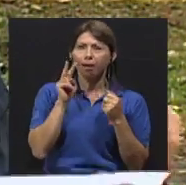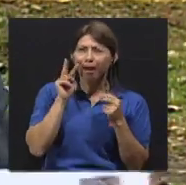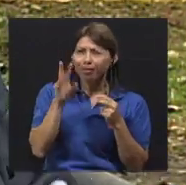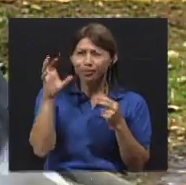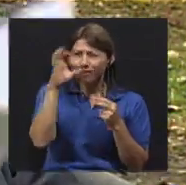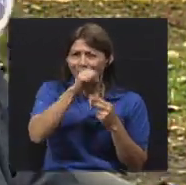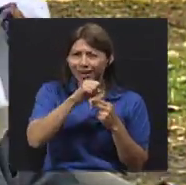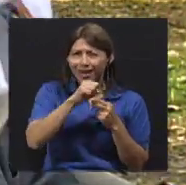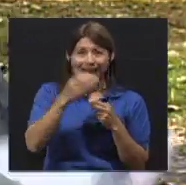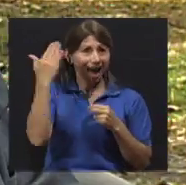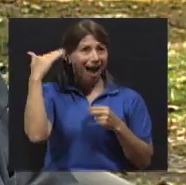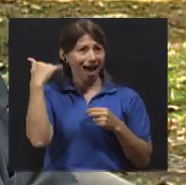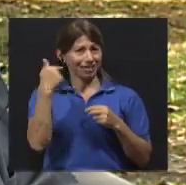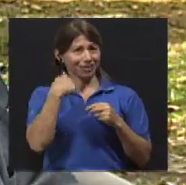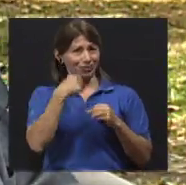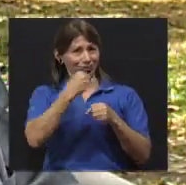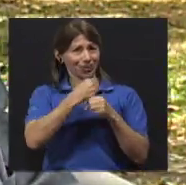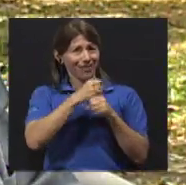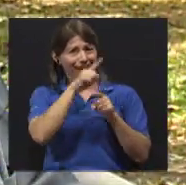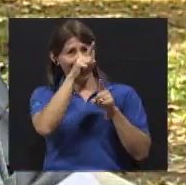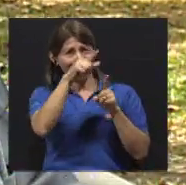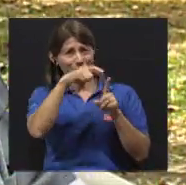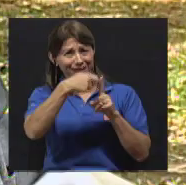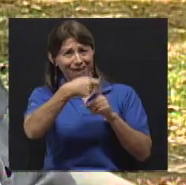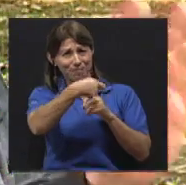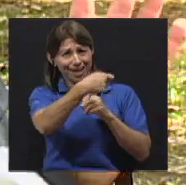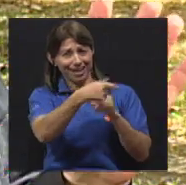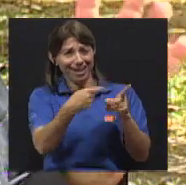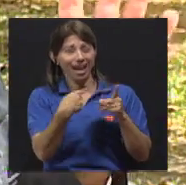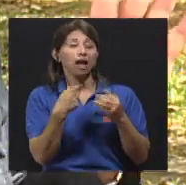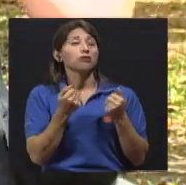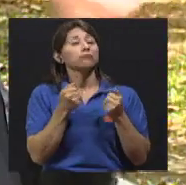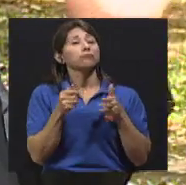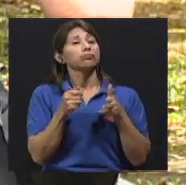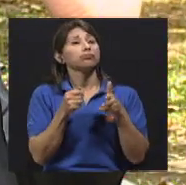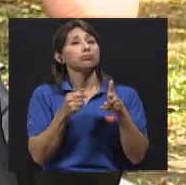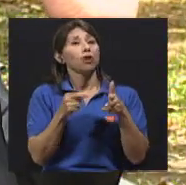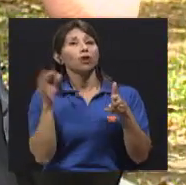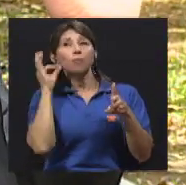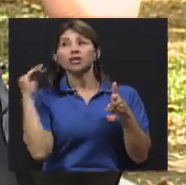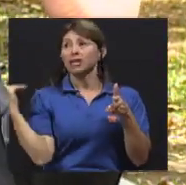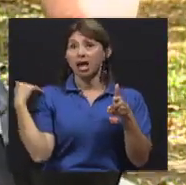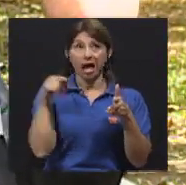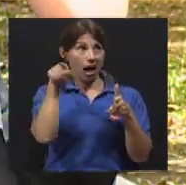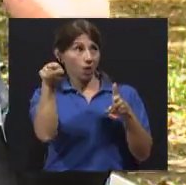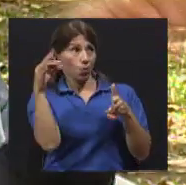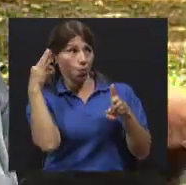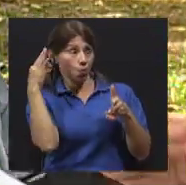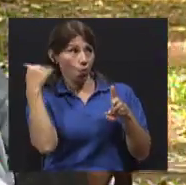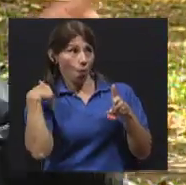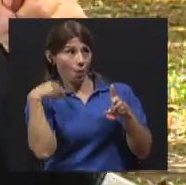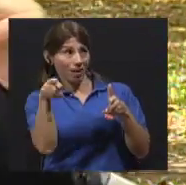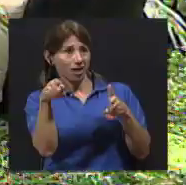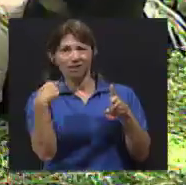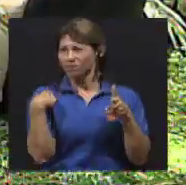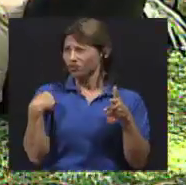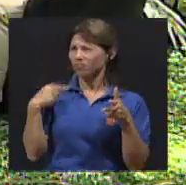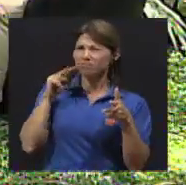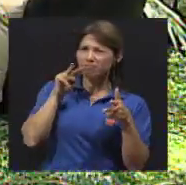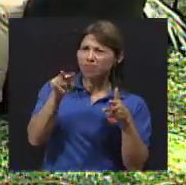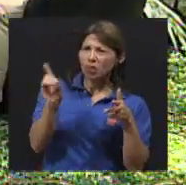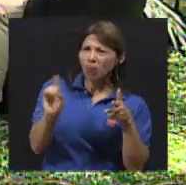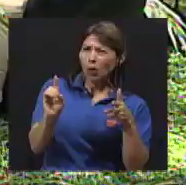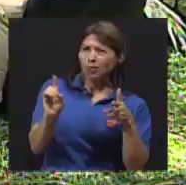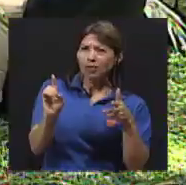banana negra, me dice una muchacha, vea, allá va un peatón que no se ve. Digo, ¿cómo lo ve usted? Bueno, pues ya está, ella trabaja allá en la zona, está acostumbrada. Y puso la luz larga y pude